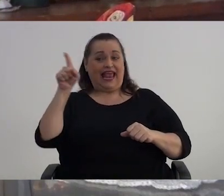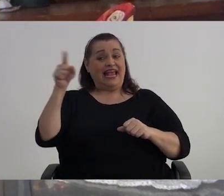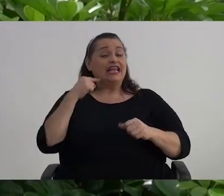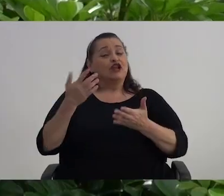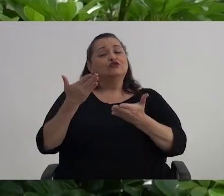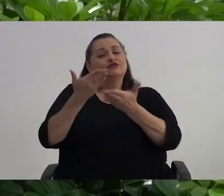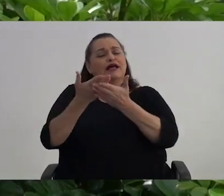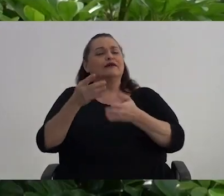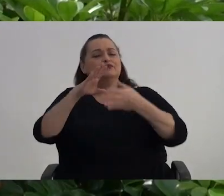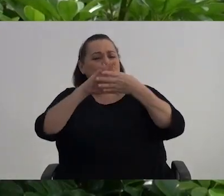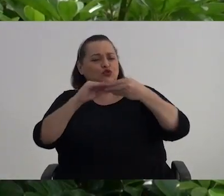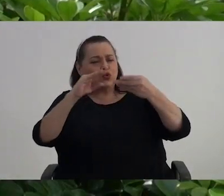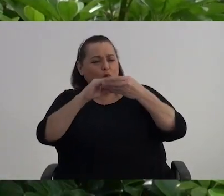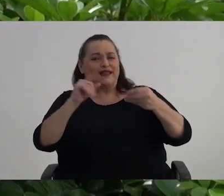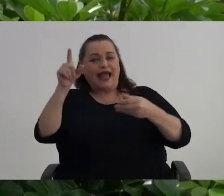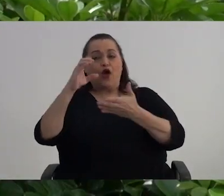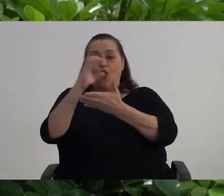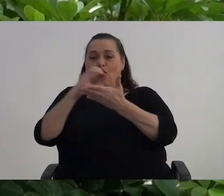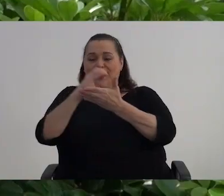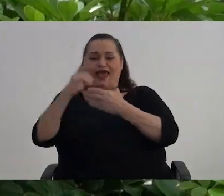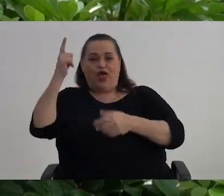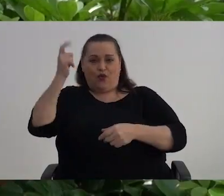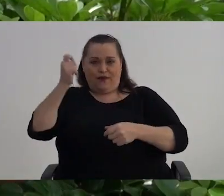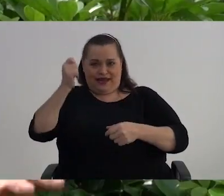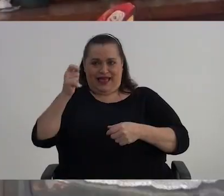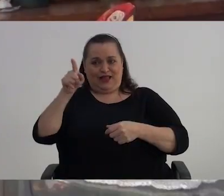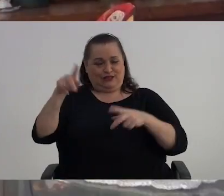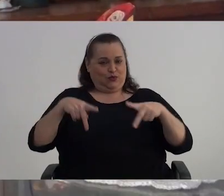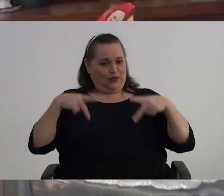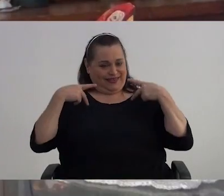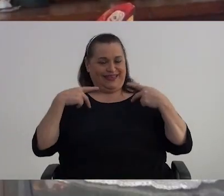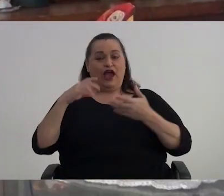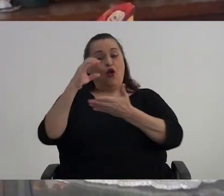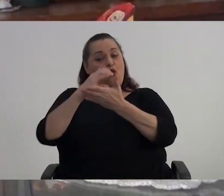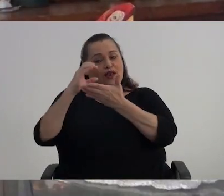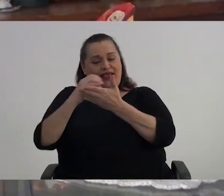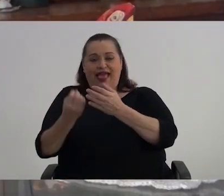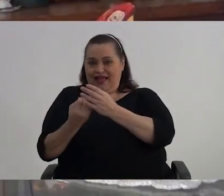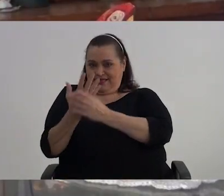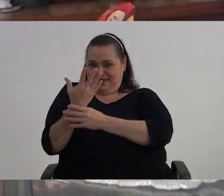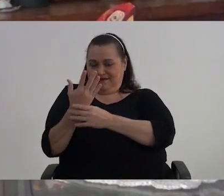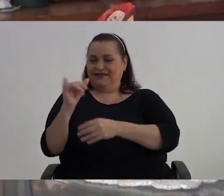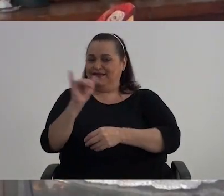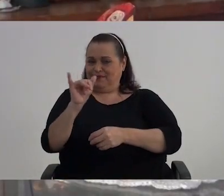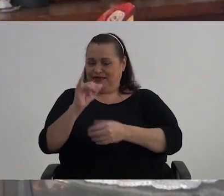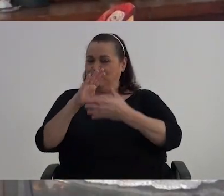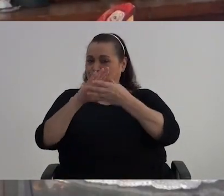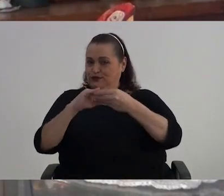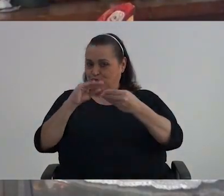testimonio Como colegiada jubilada Y también En su vida Como colegiada activa